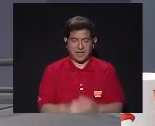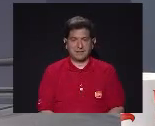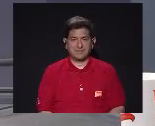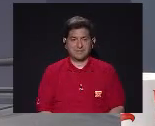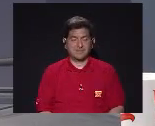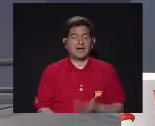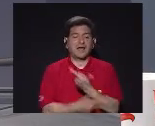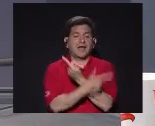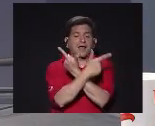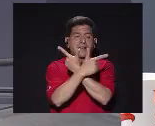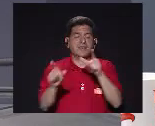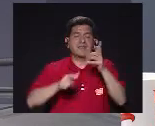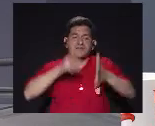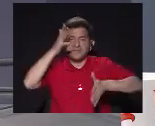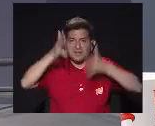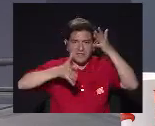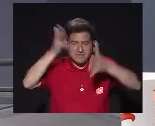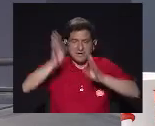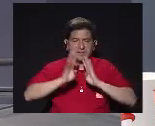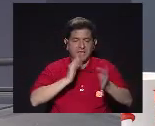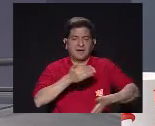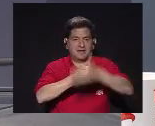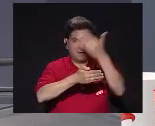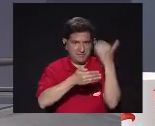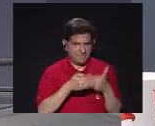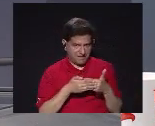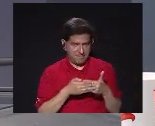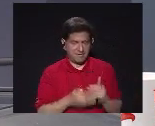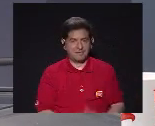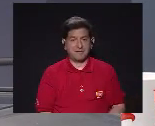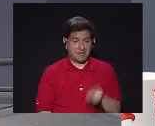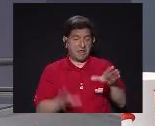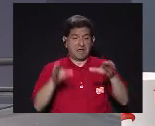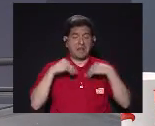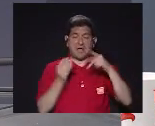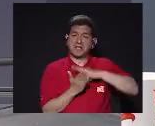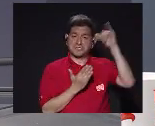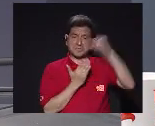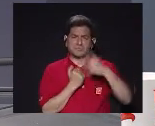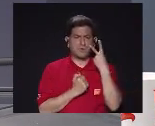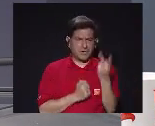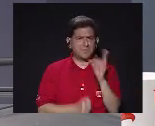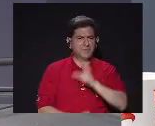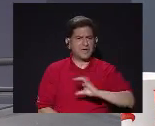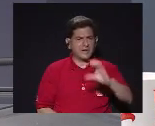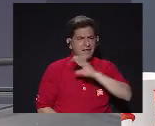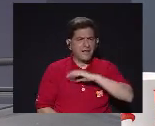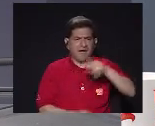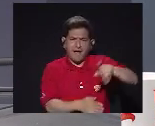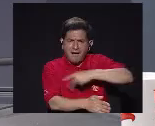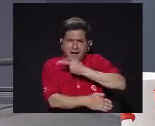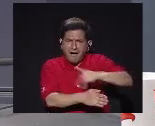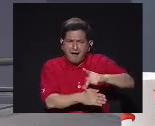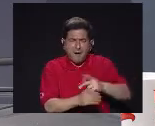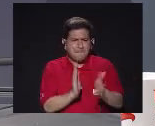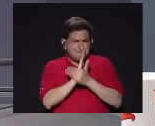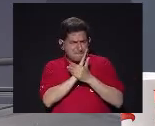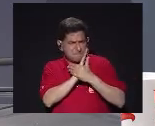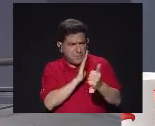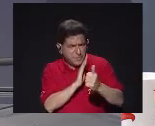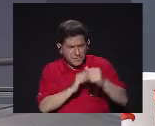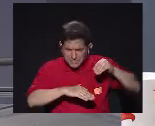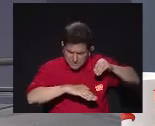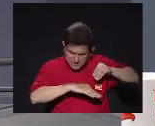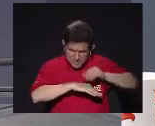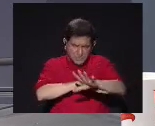eso Dar libertad de creación Como veníamos hablando Él aceptó el proyecto Al ver la calidad De las poesías Y el potencial